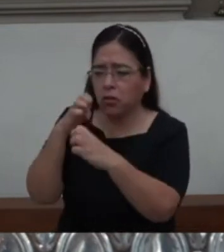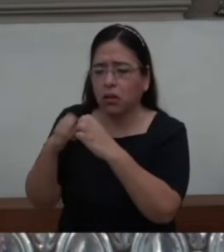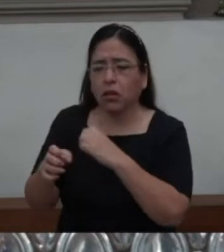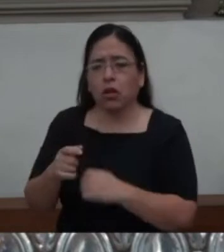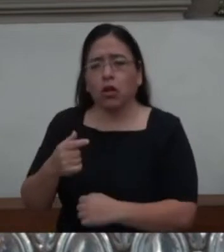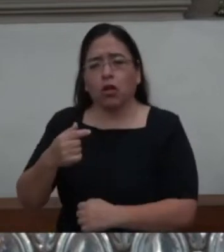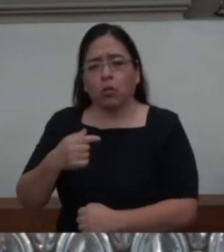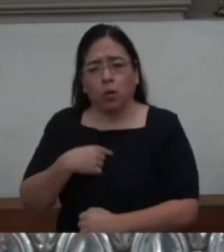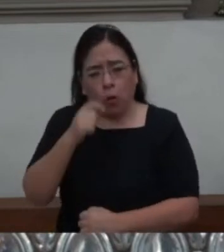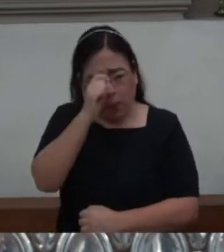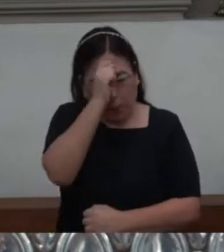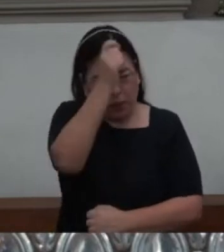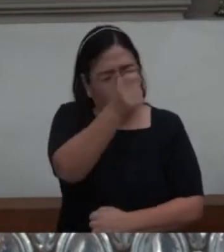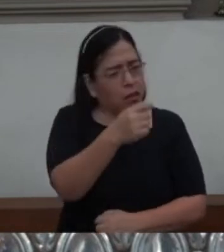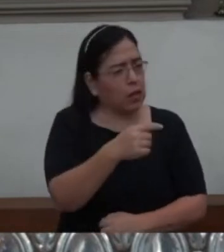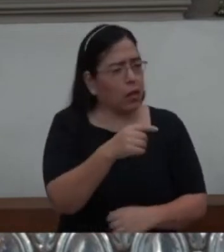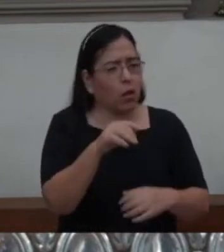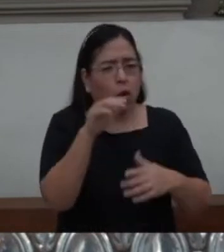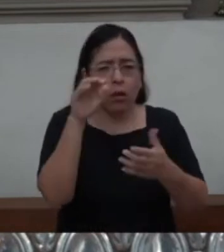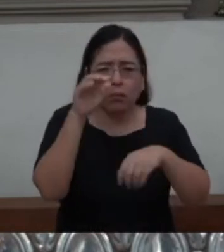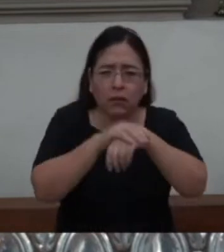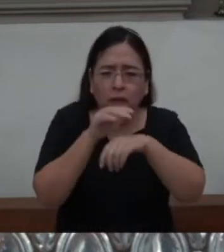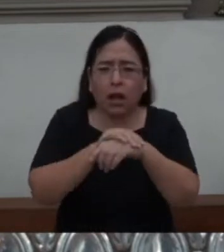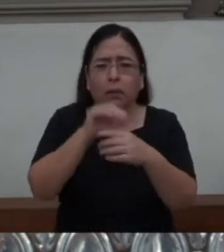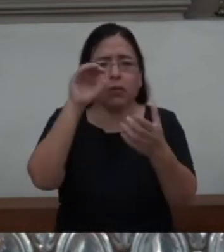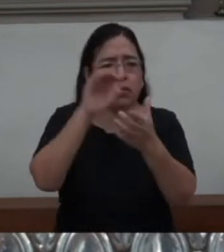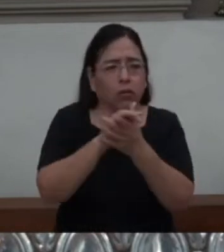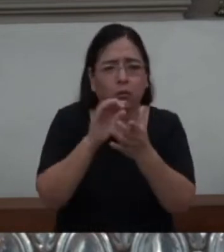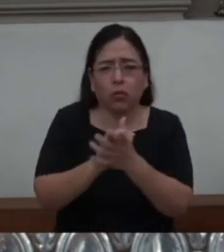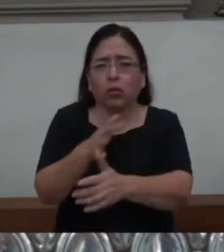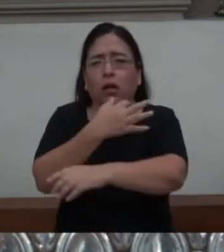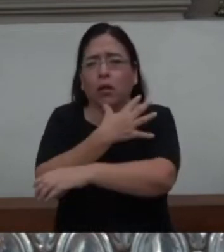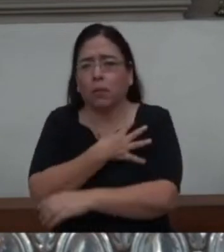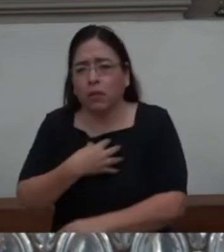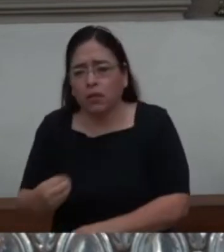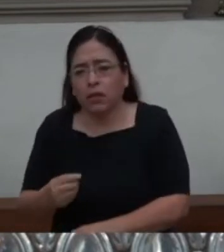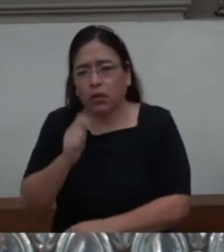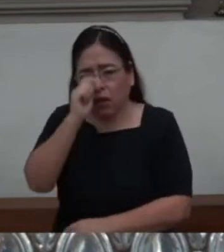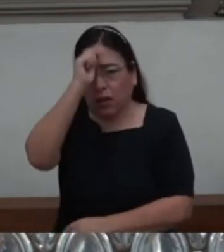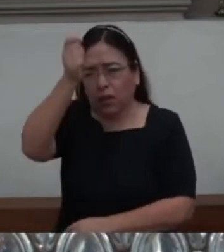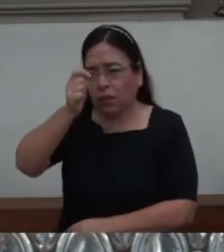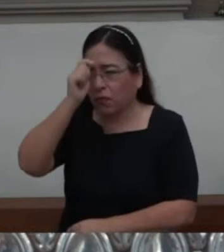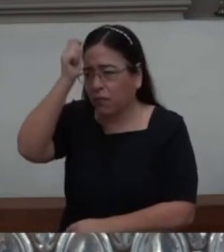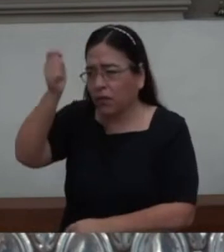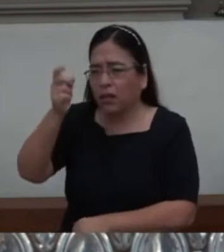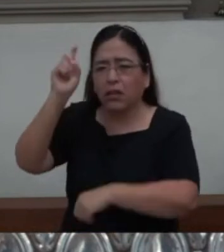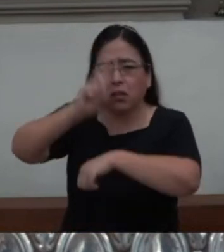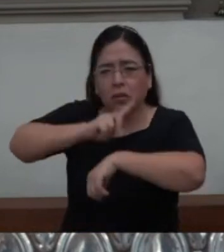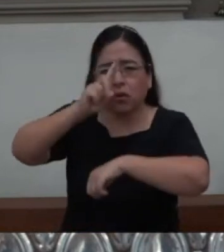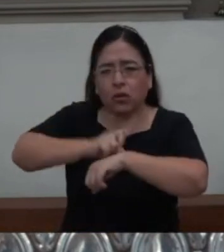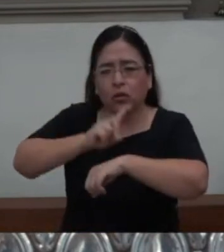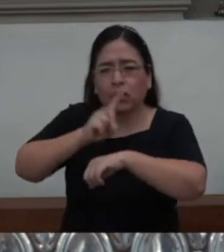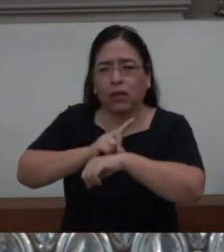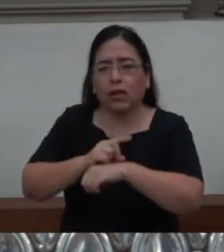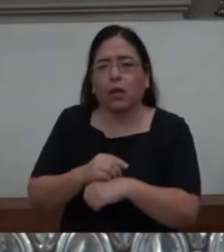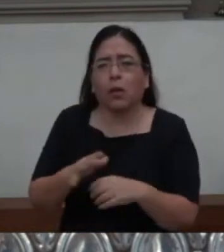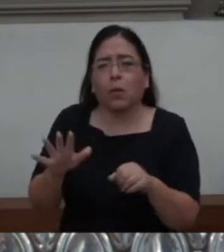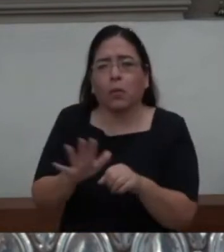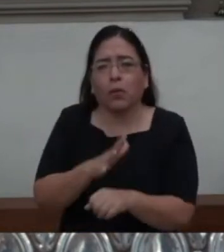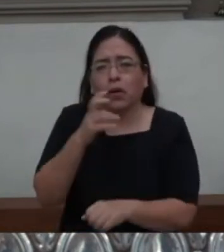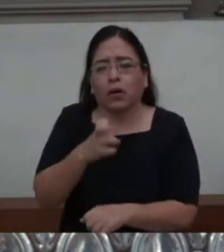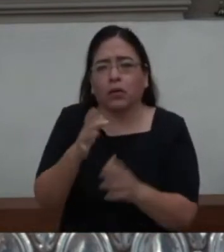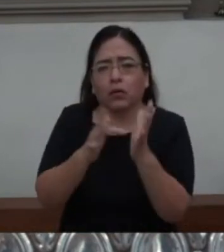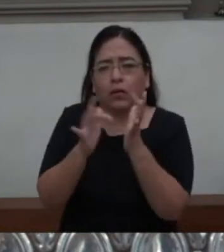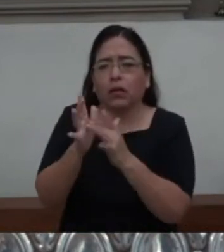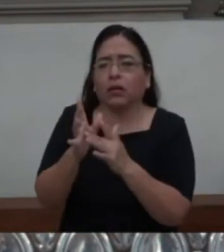eres generoso. Por eso, Cristo levanta los ojos al cielo y